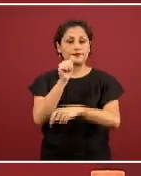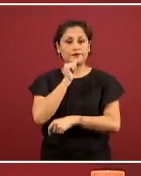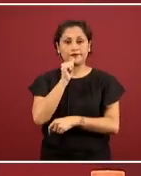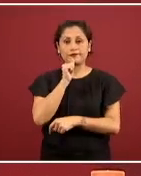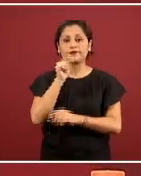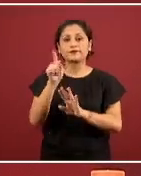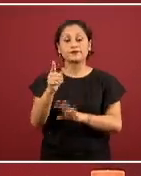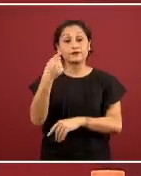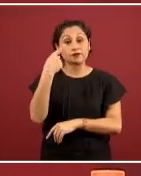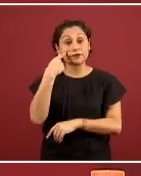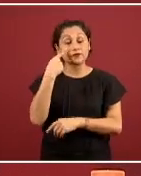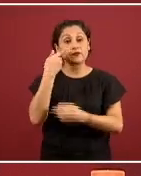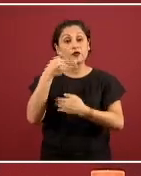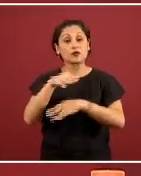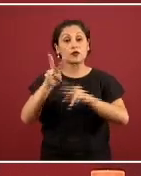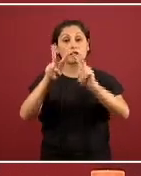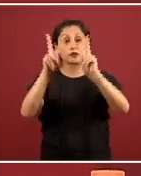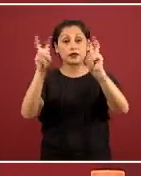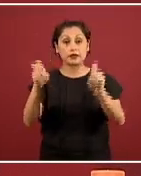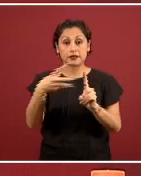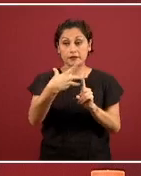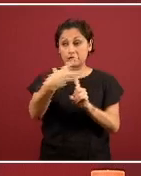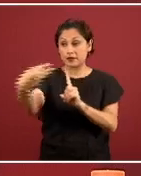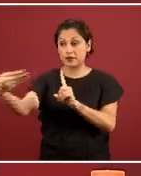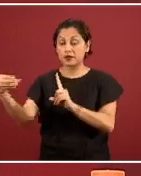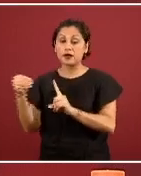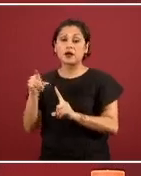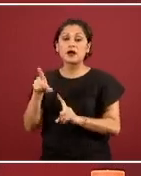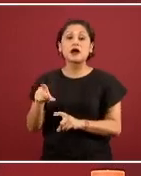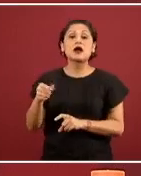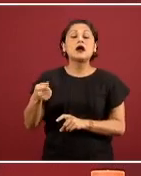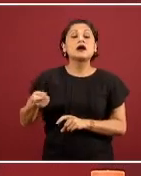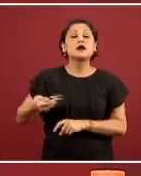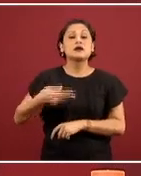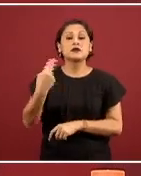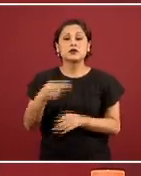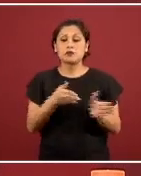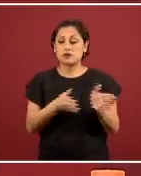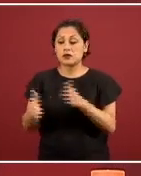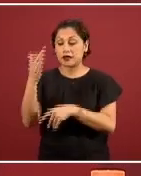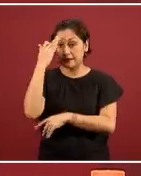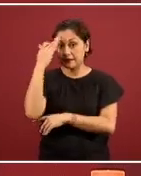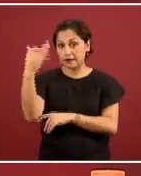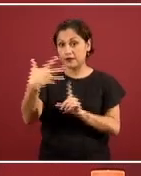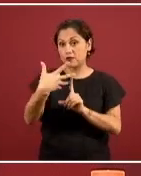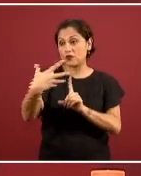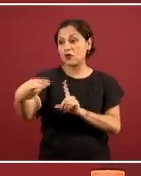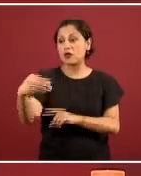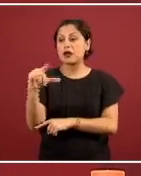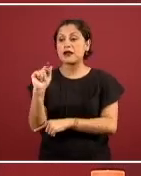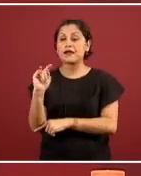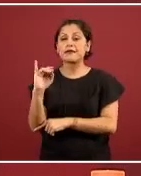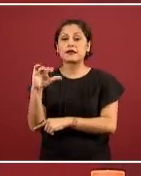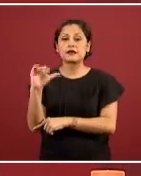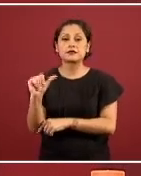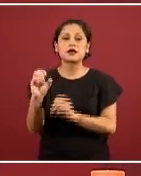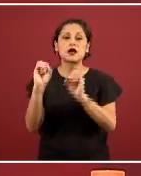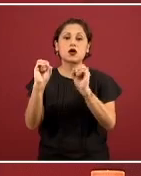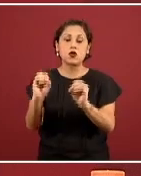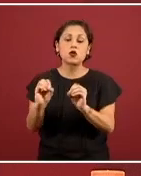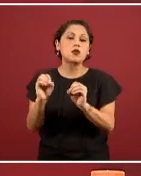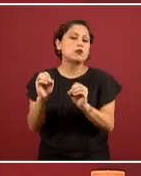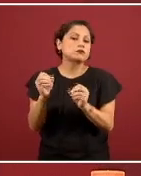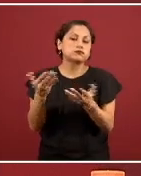epidemiológicos es el periodo de latencia, también conocido como periodo de incubación, que es la duración, en términos de